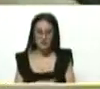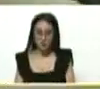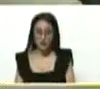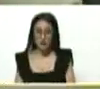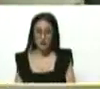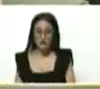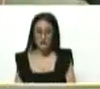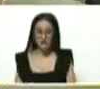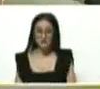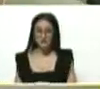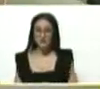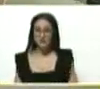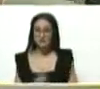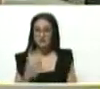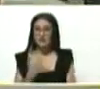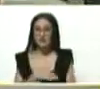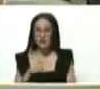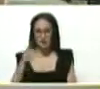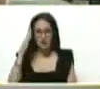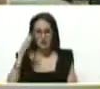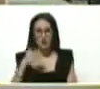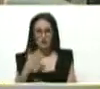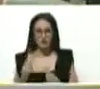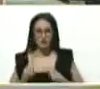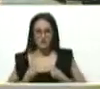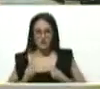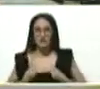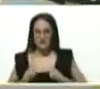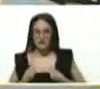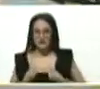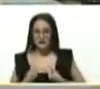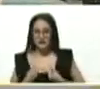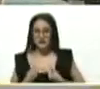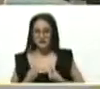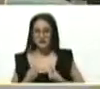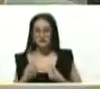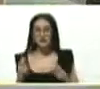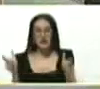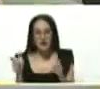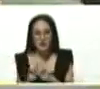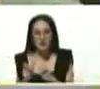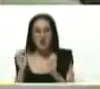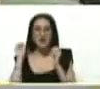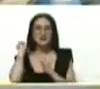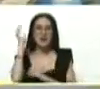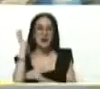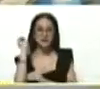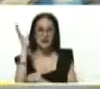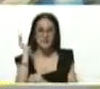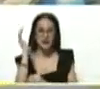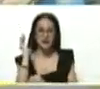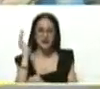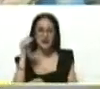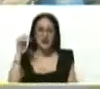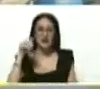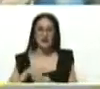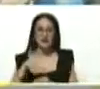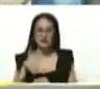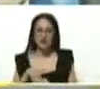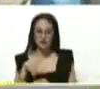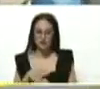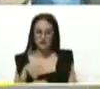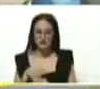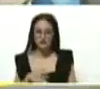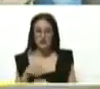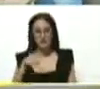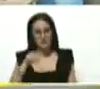calle. Usted sabe que en su calle donde usted vive ahí se hizo la reunión, la asamblea y la elección. Todo el que me